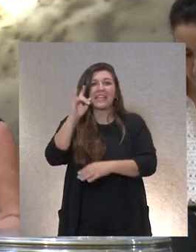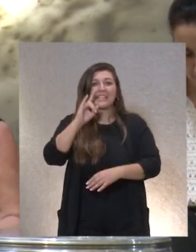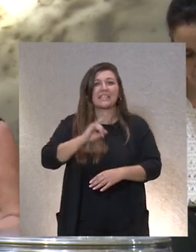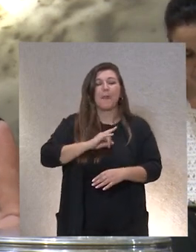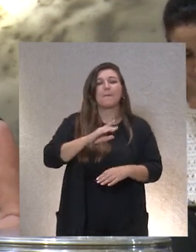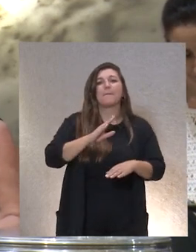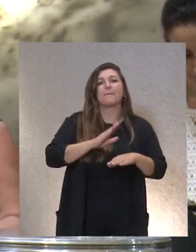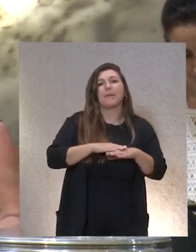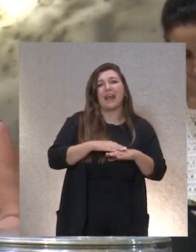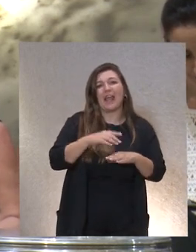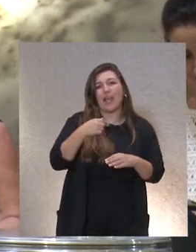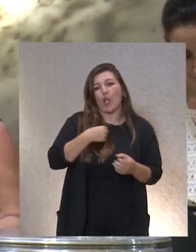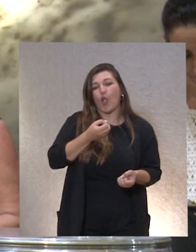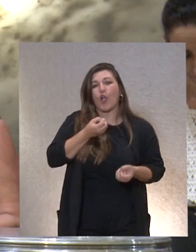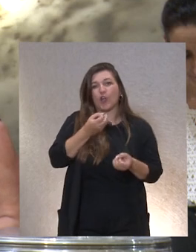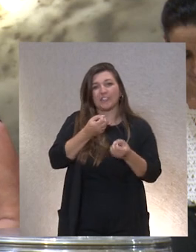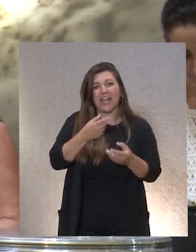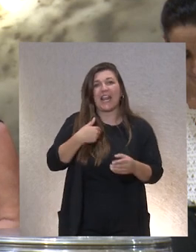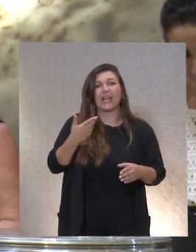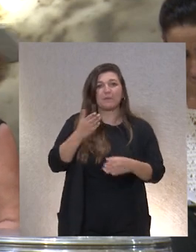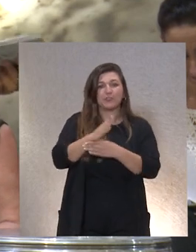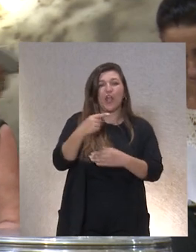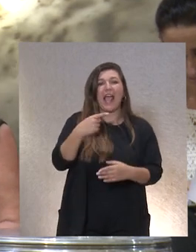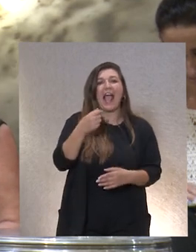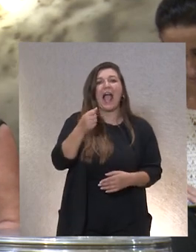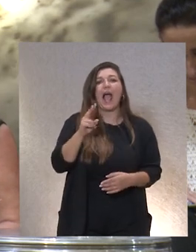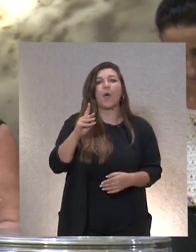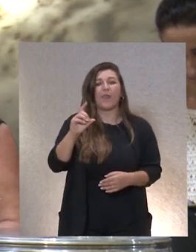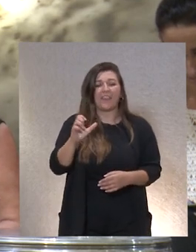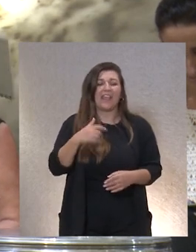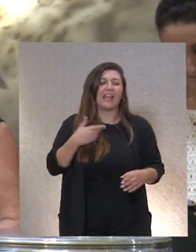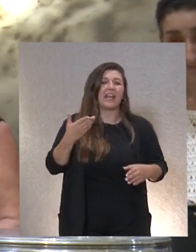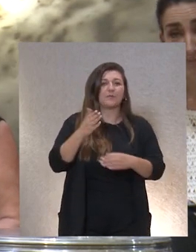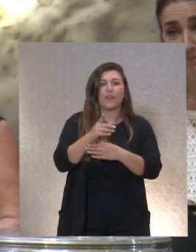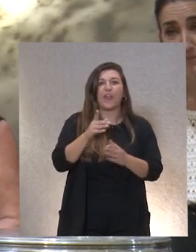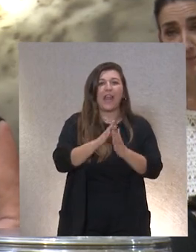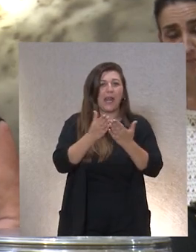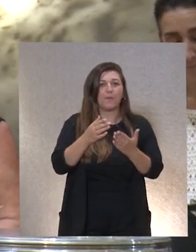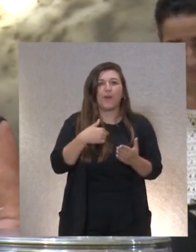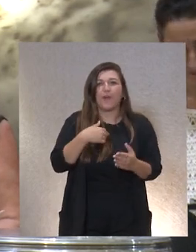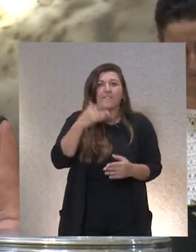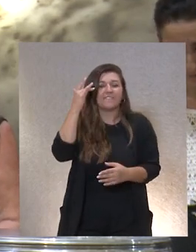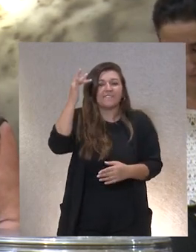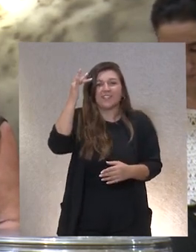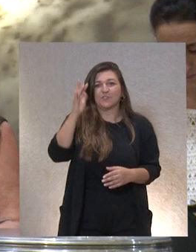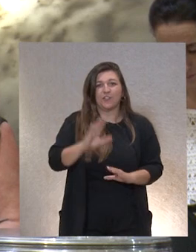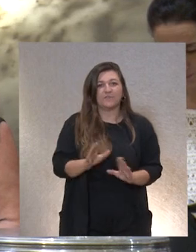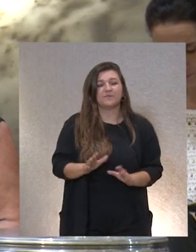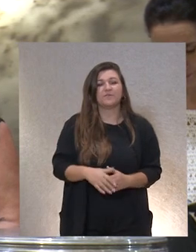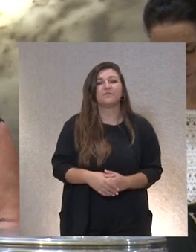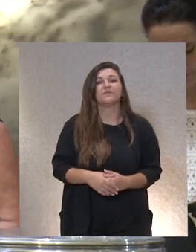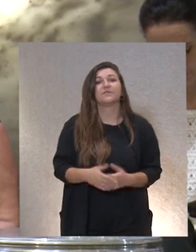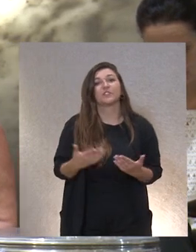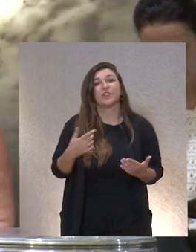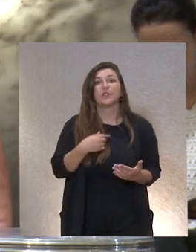si veníamos a contarlo, a ver si venían en representación de Gaude a contar el librito y la verdad que nos hizo mucha ilusión. Entonces, bueno, pues tengo